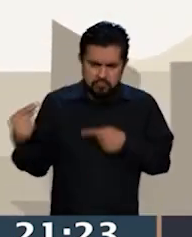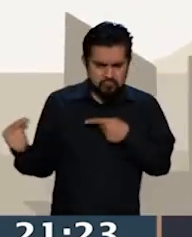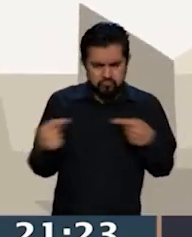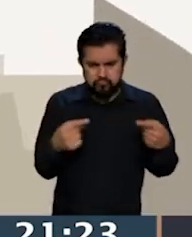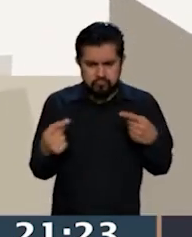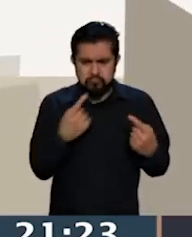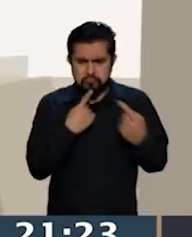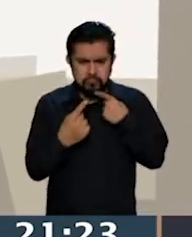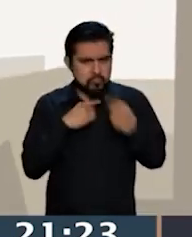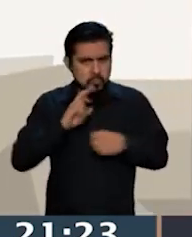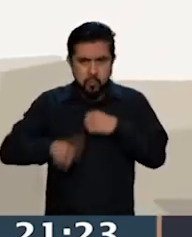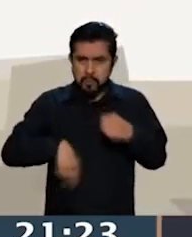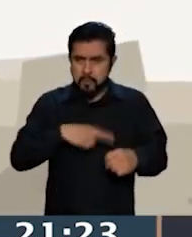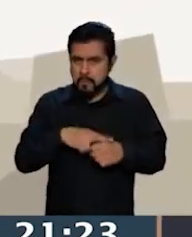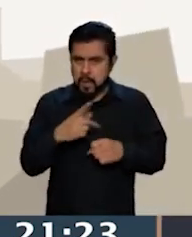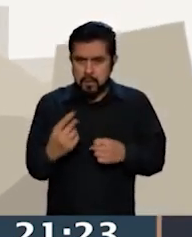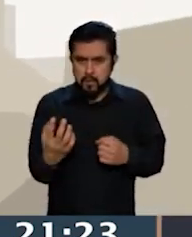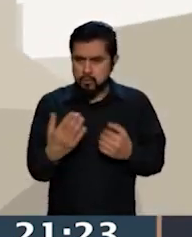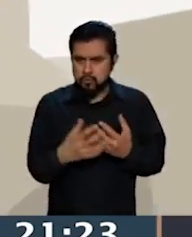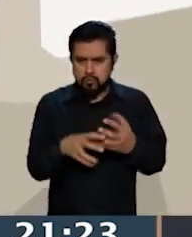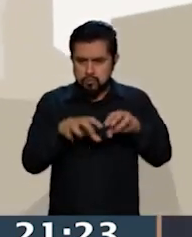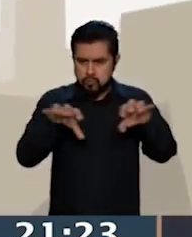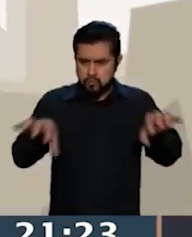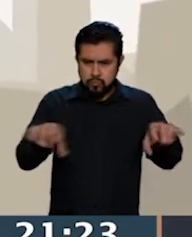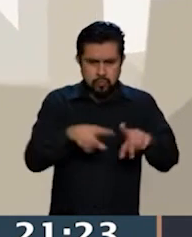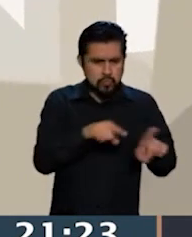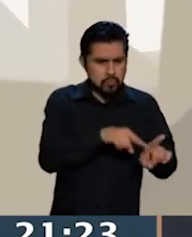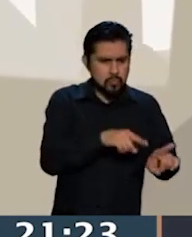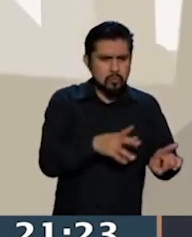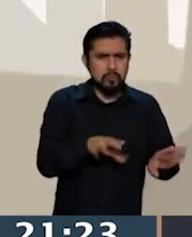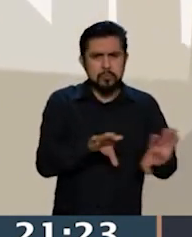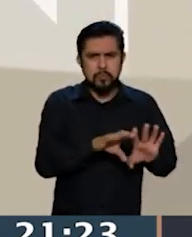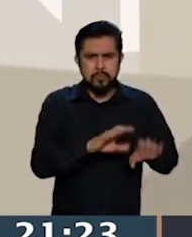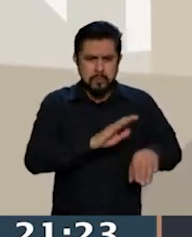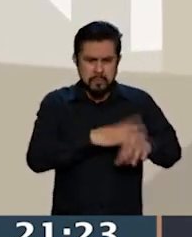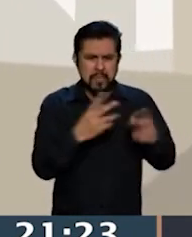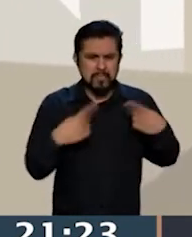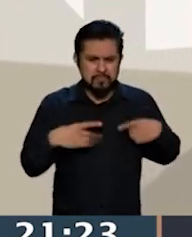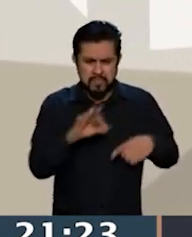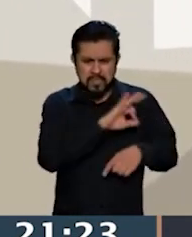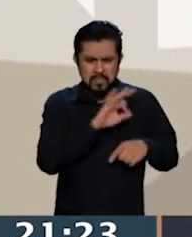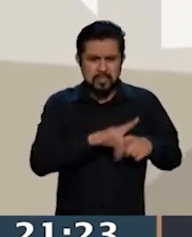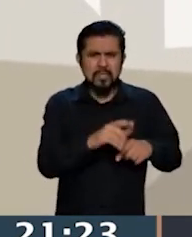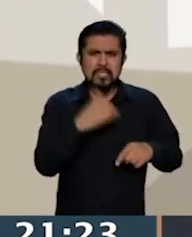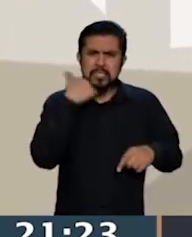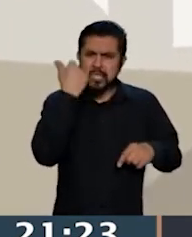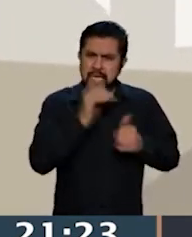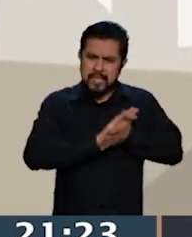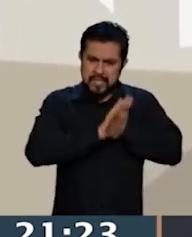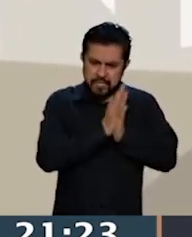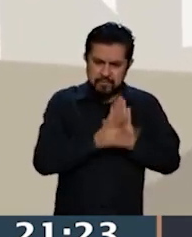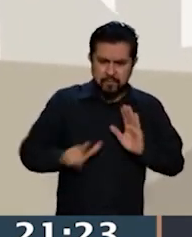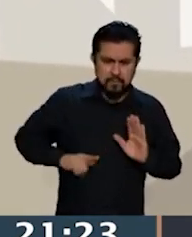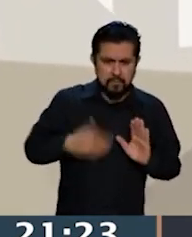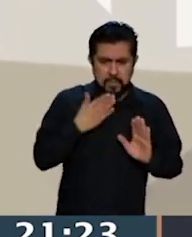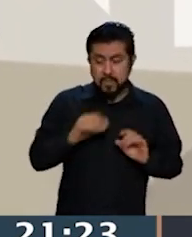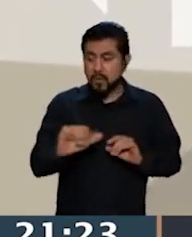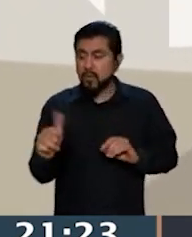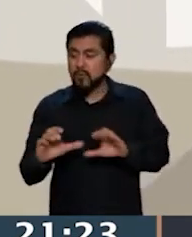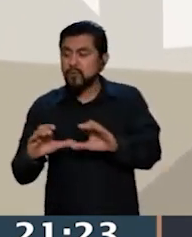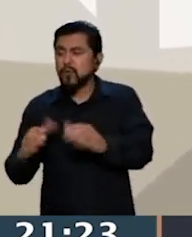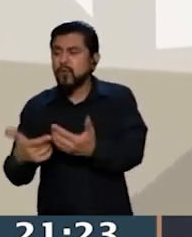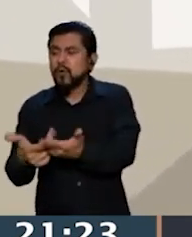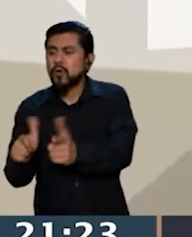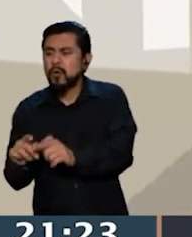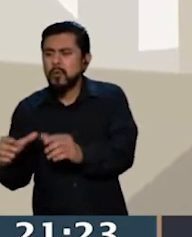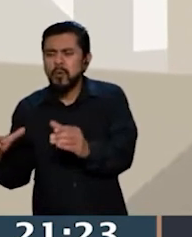La visión que respaldamos la mayoría, que queremos un país para todas y para todas, y una visión de una minoría, de